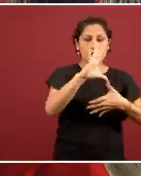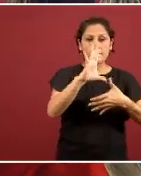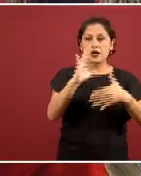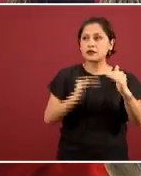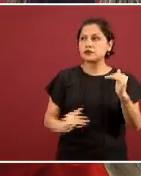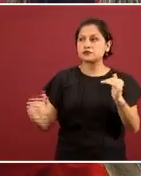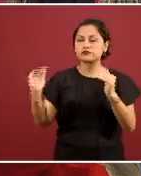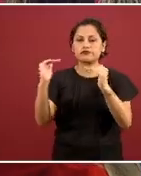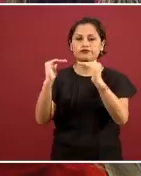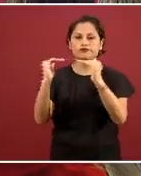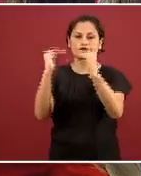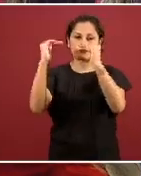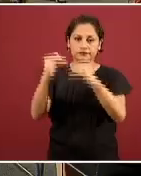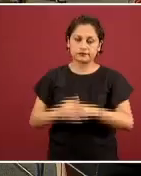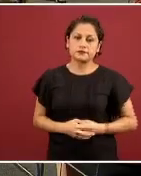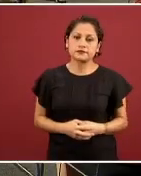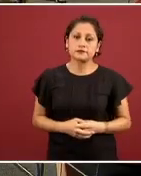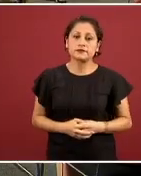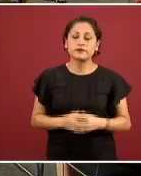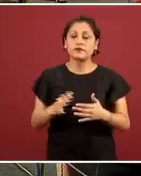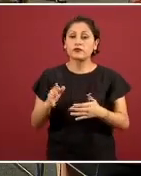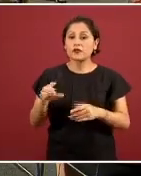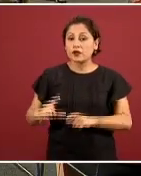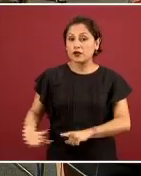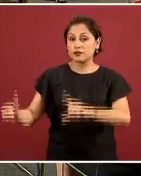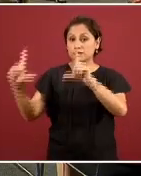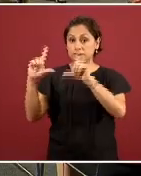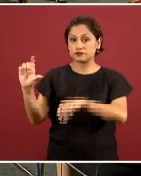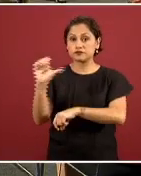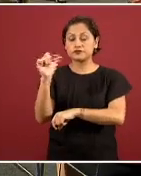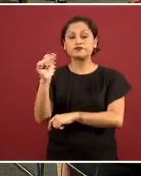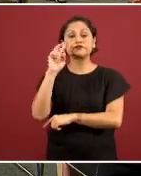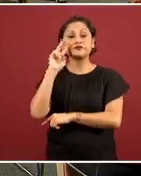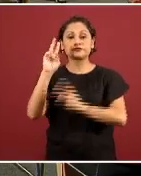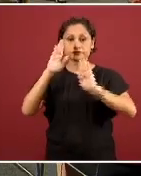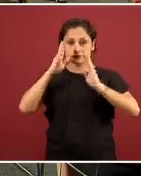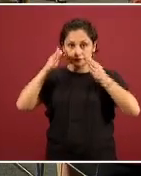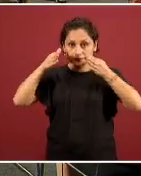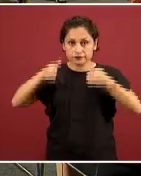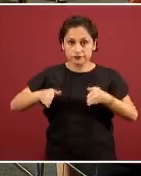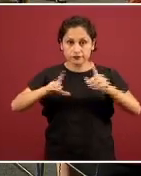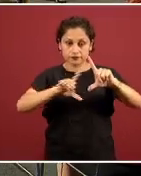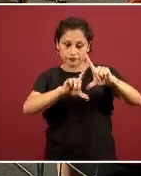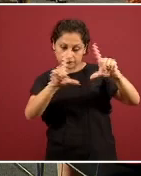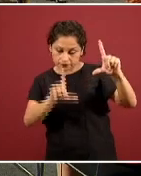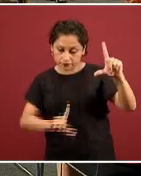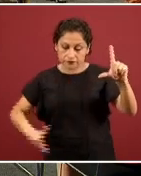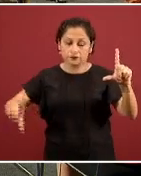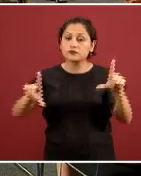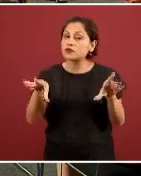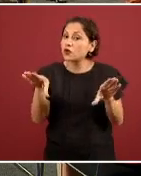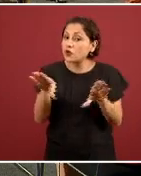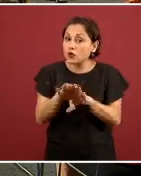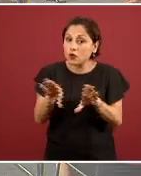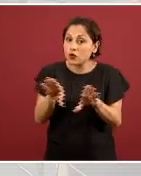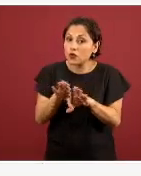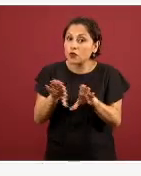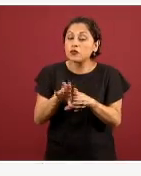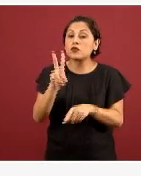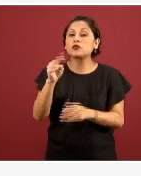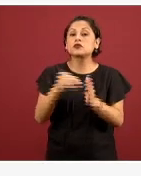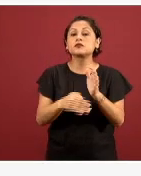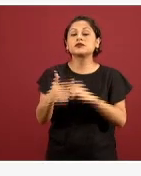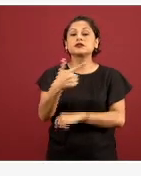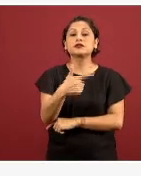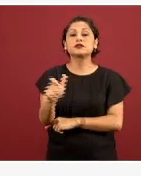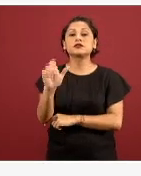semanas. En la siguiente diapositiva vemos la actualización de nuestro panorama nacional, dos mil setecientos ochenta y